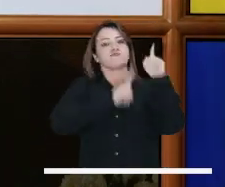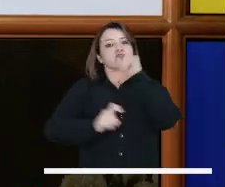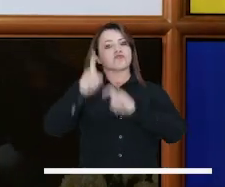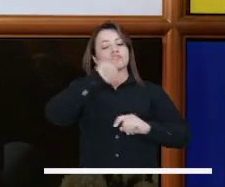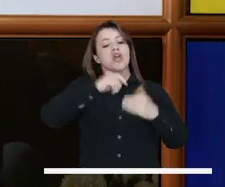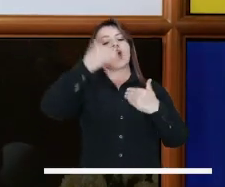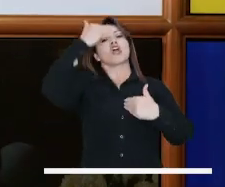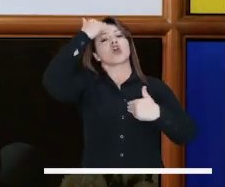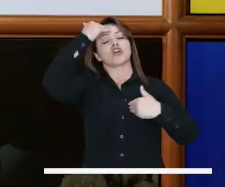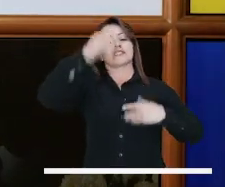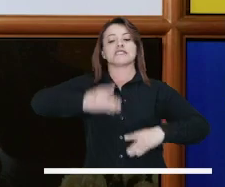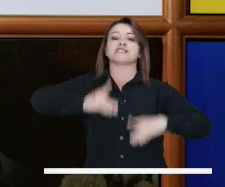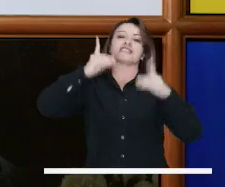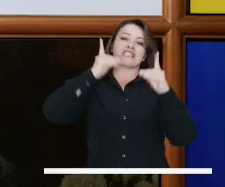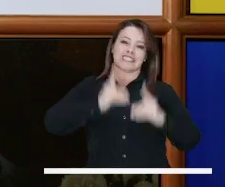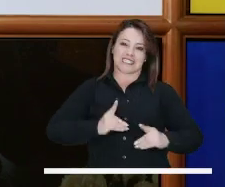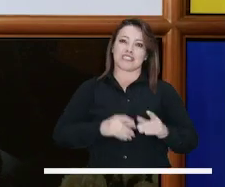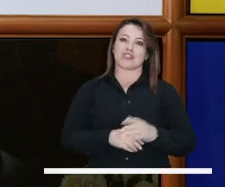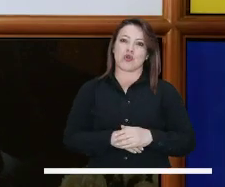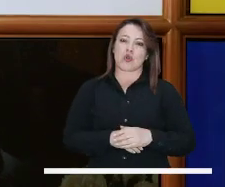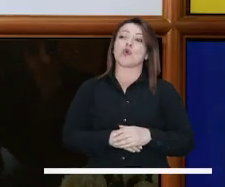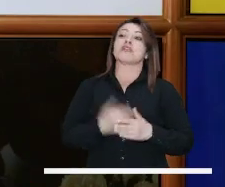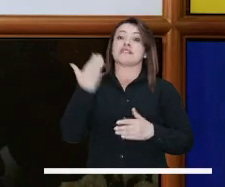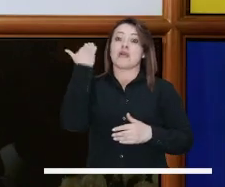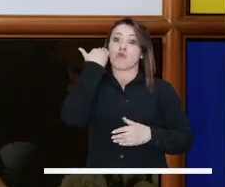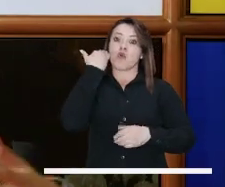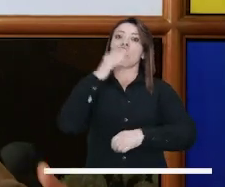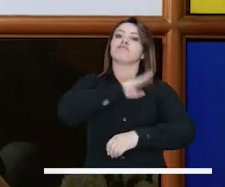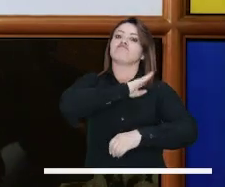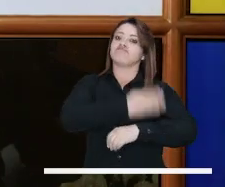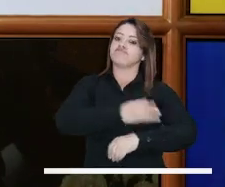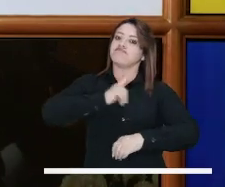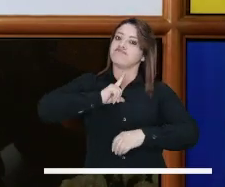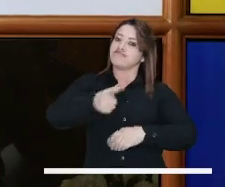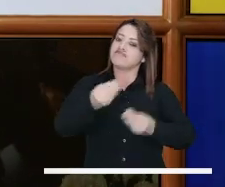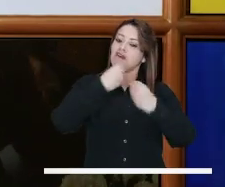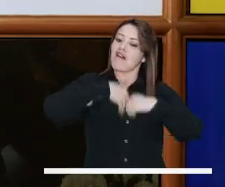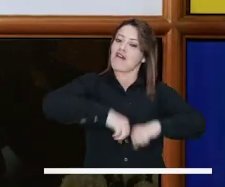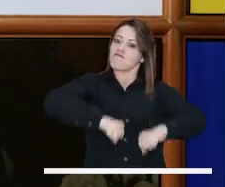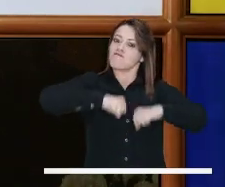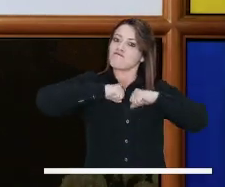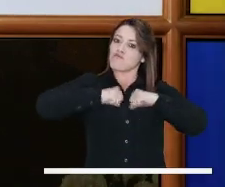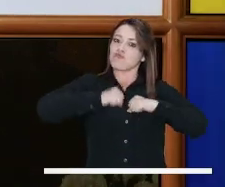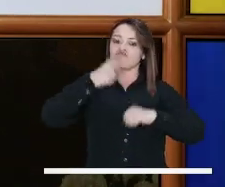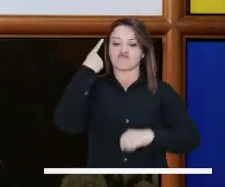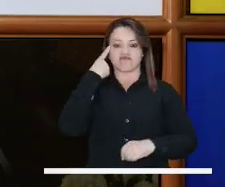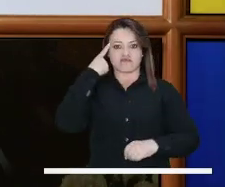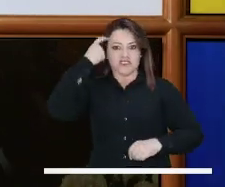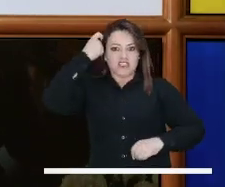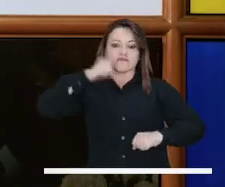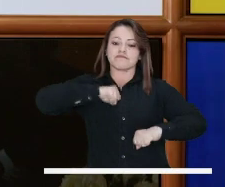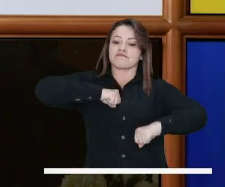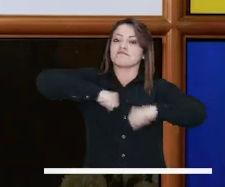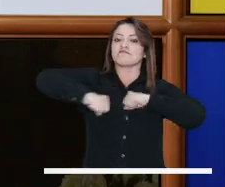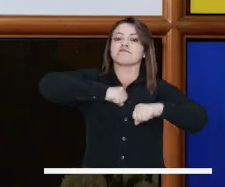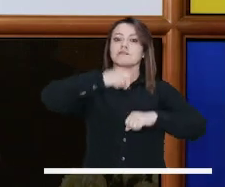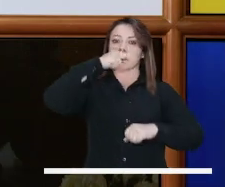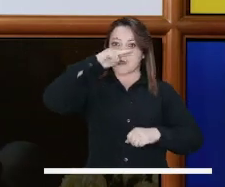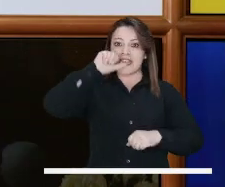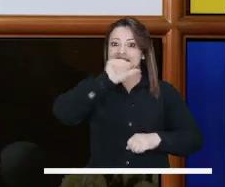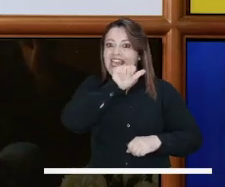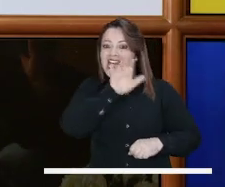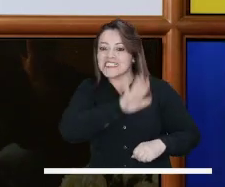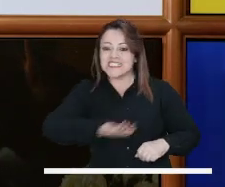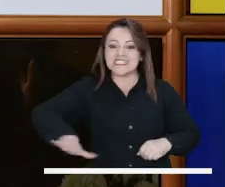temprana infancia, para que piensen críticamente. Pensar críticamente implica tomar decisiones también, que sean capaces de ejercer liderazgo, de